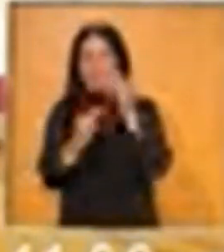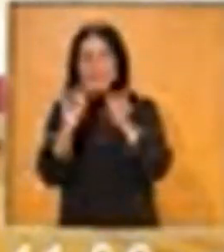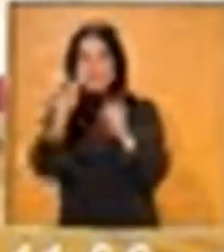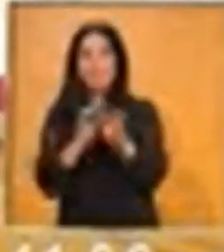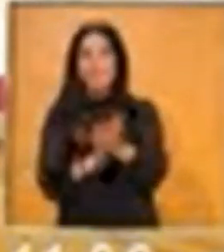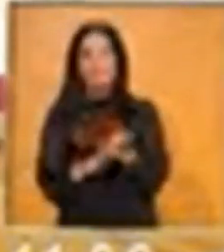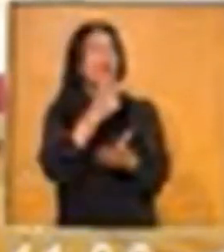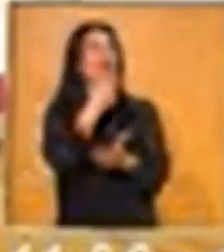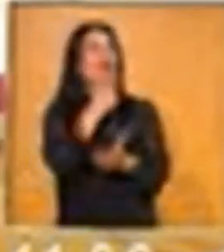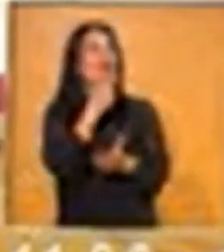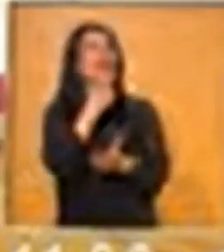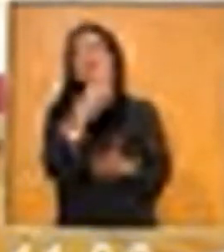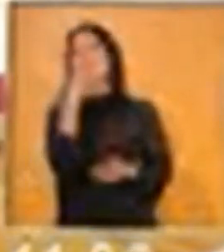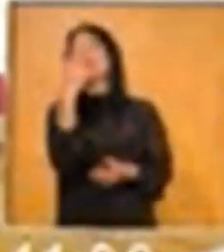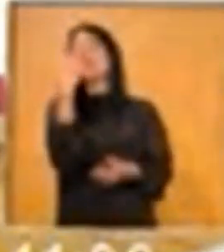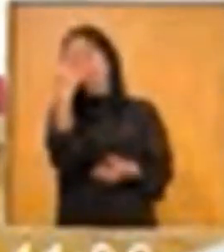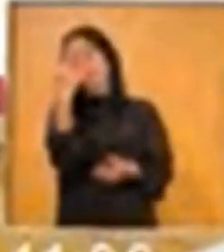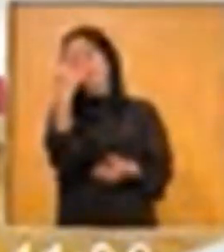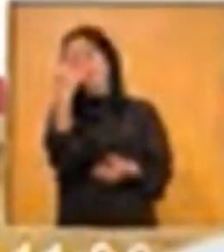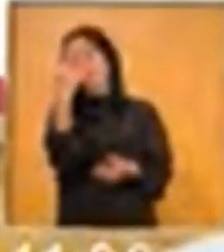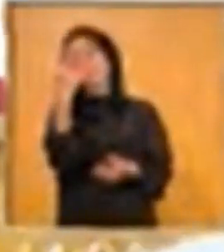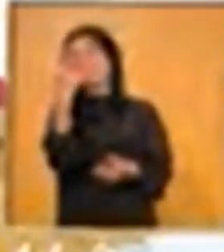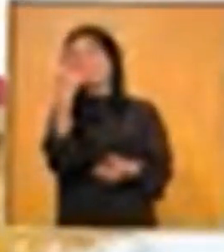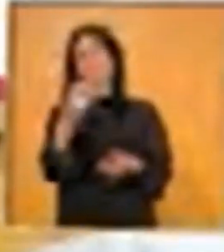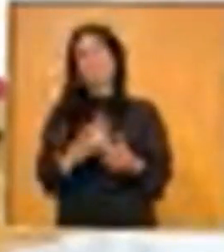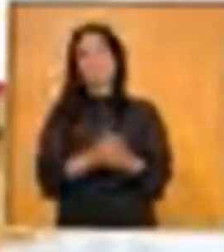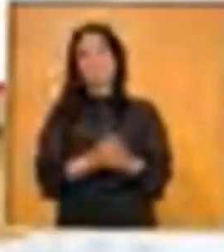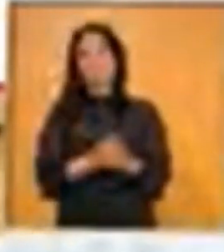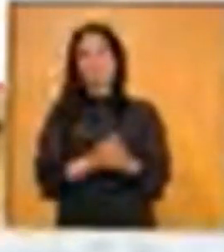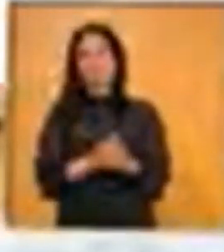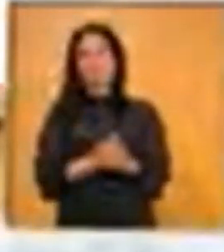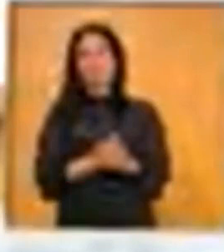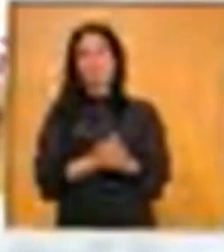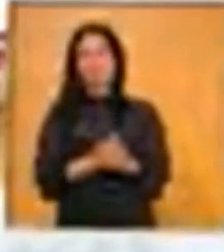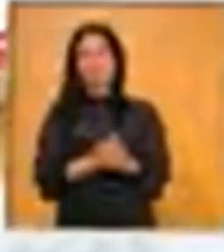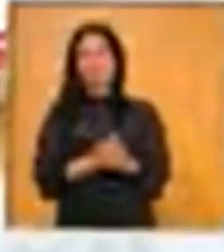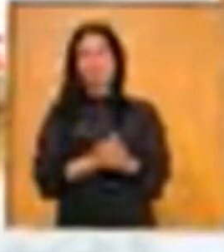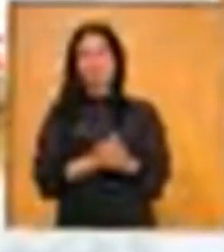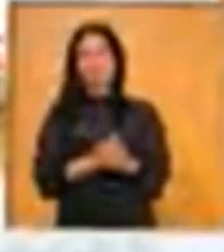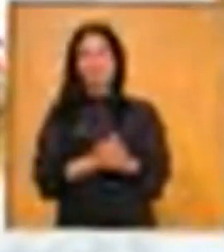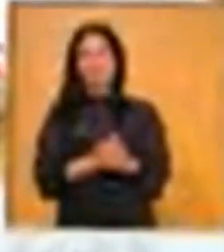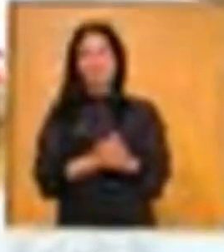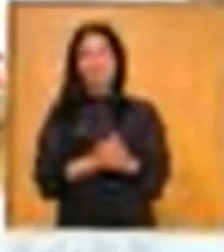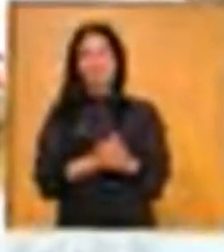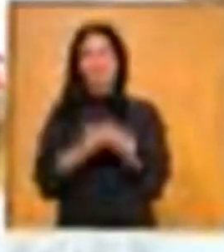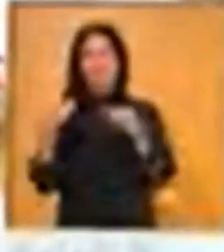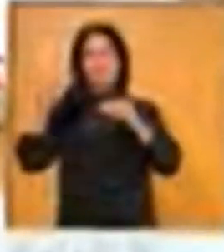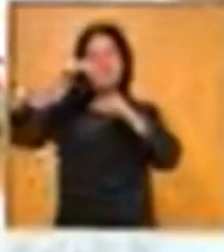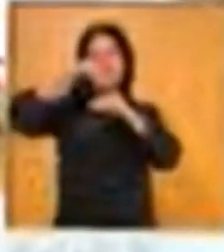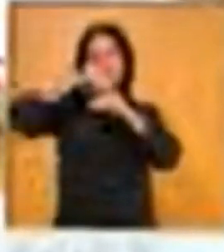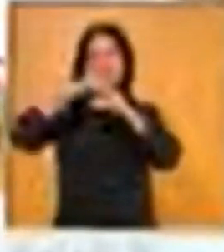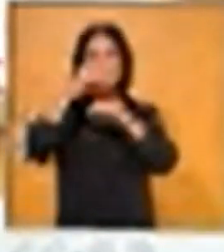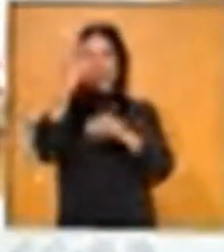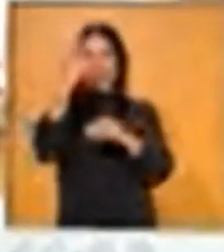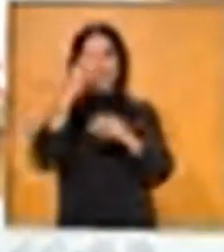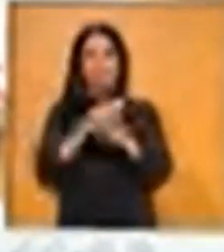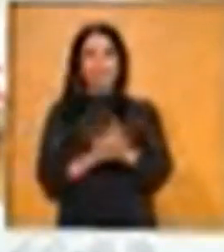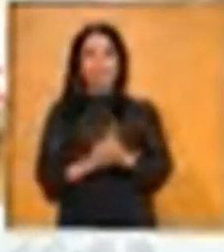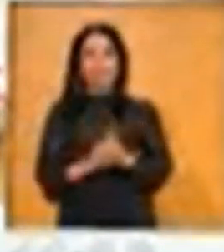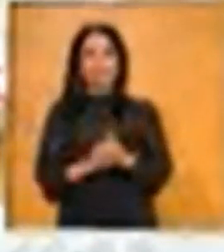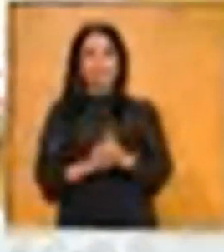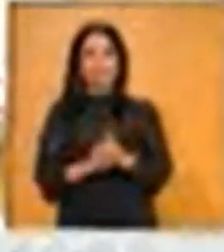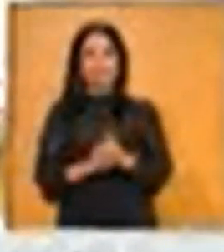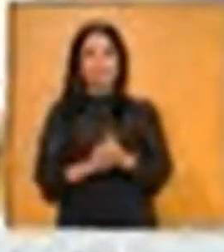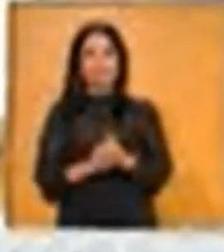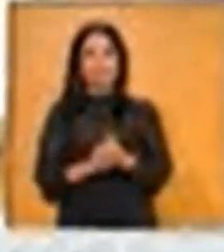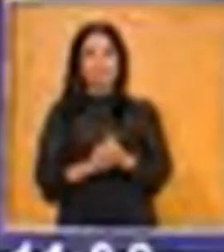Cuatro. Cuatro. ¿Cuántos puntos lleva? otro dos. Pues me faltan muchos. Uno, dos, tres, cuatro. Aquí no se puede